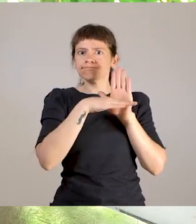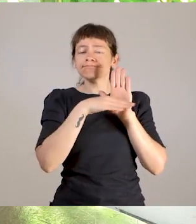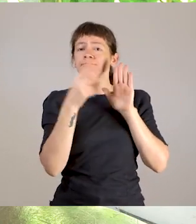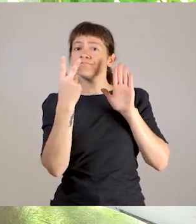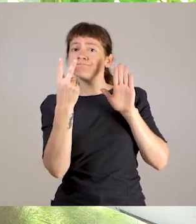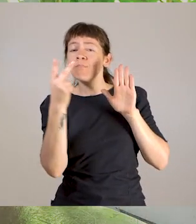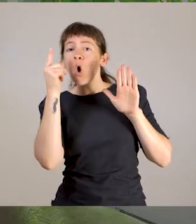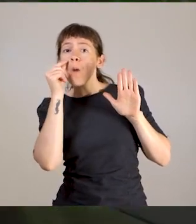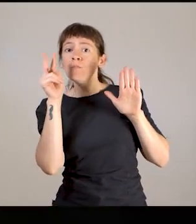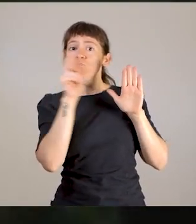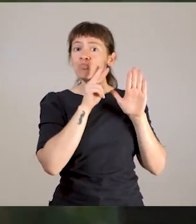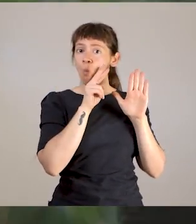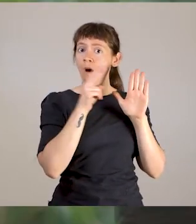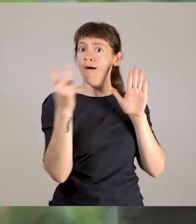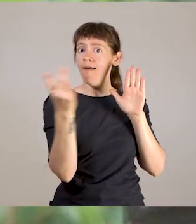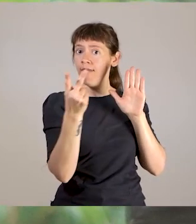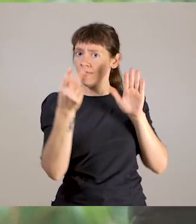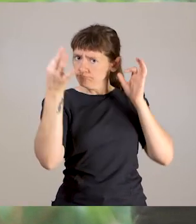está por debajo?